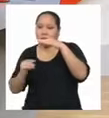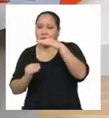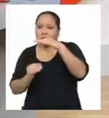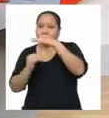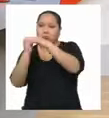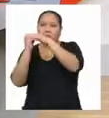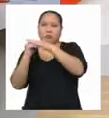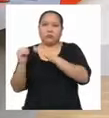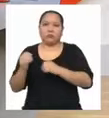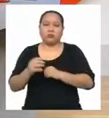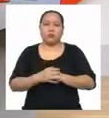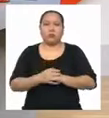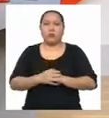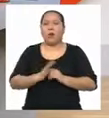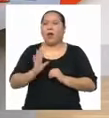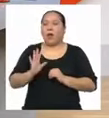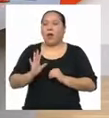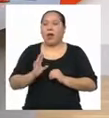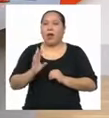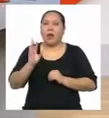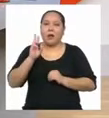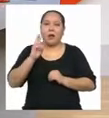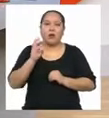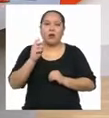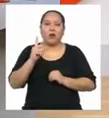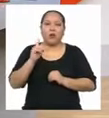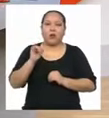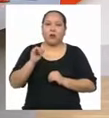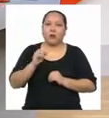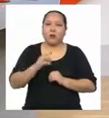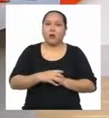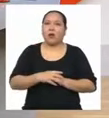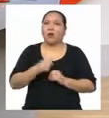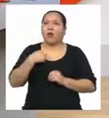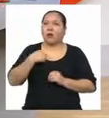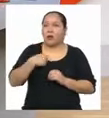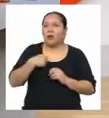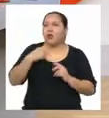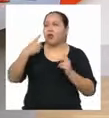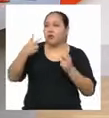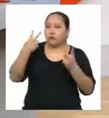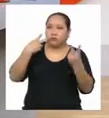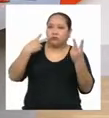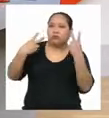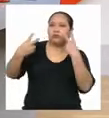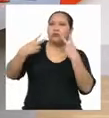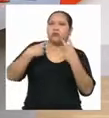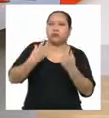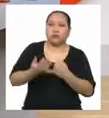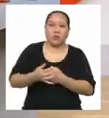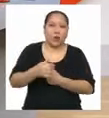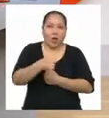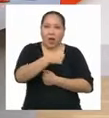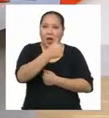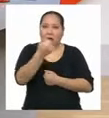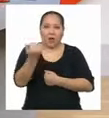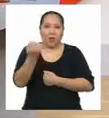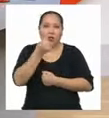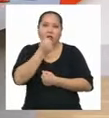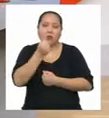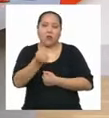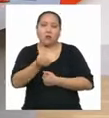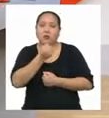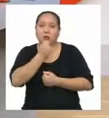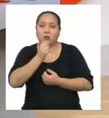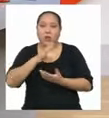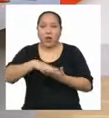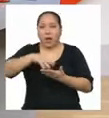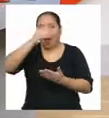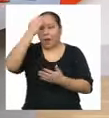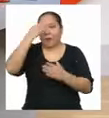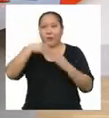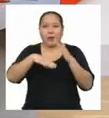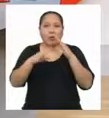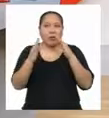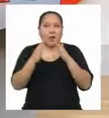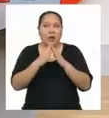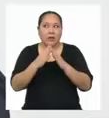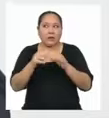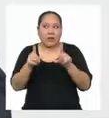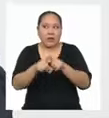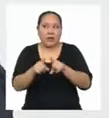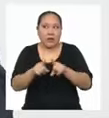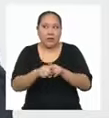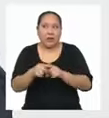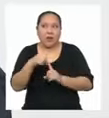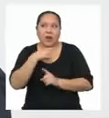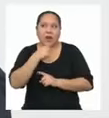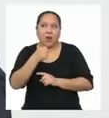sea que, aparte de que Rodrigo esté de moda ¿Hay otro conductor de Aprendo en Casa que puede estar de